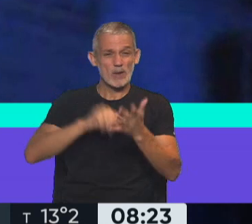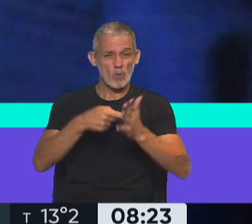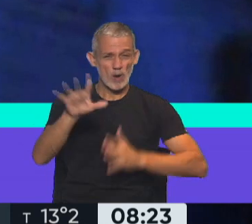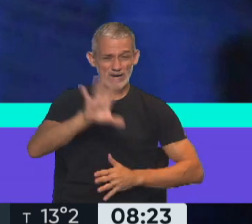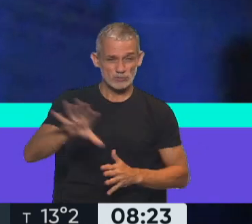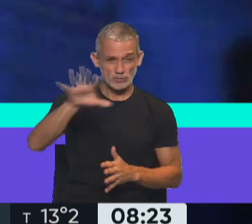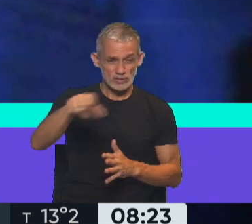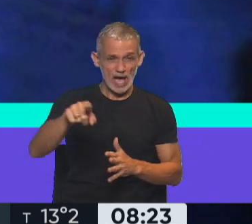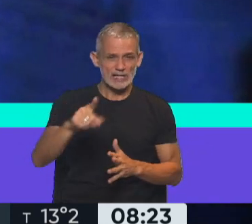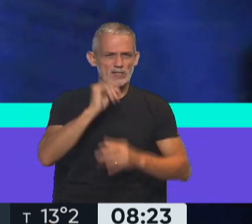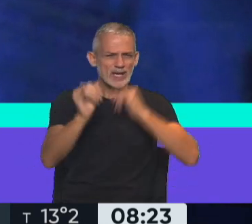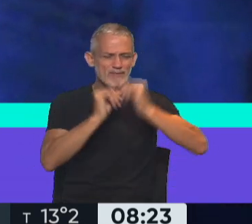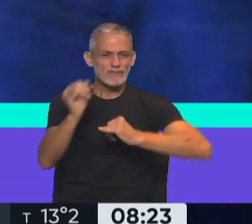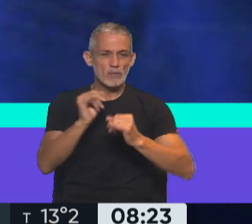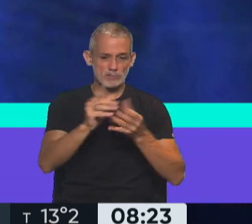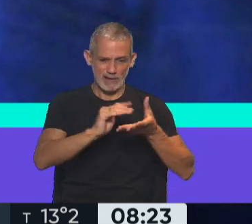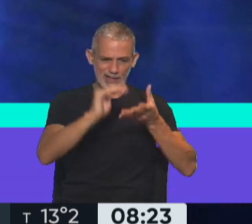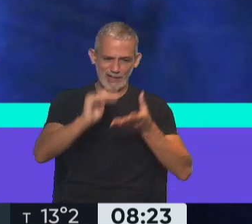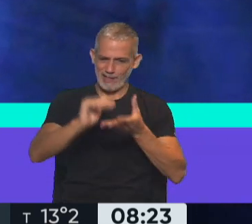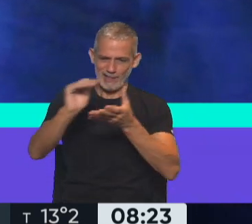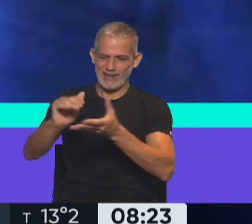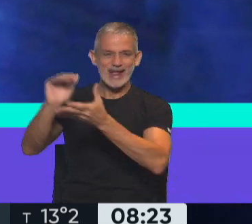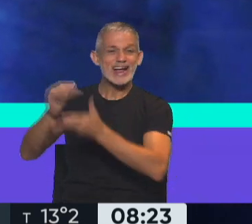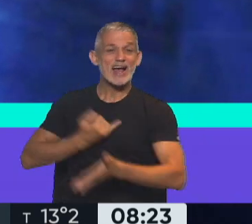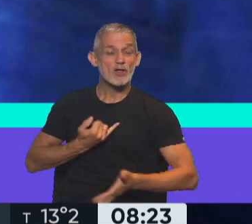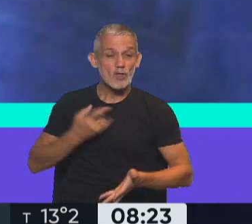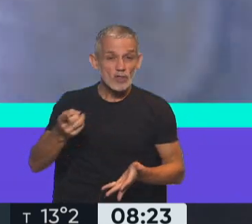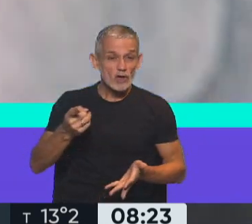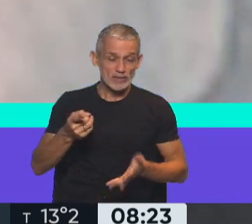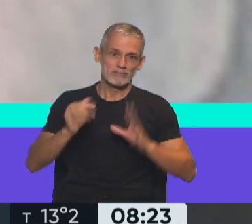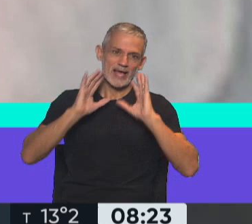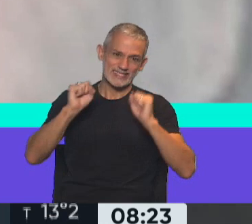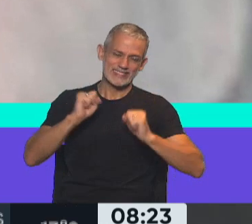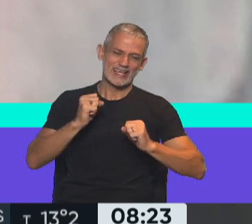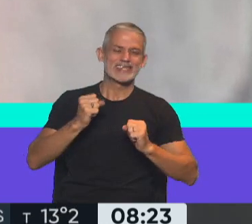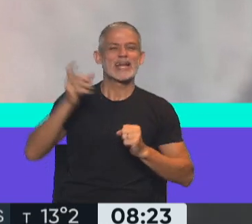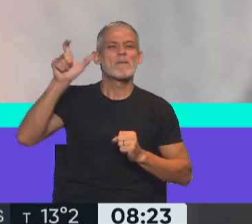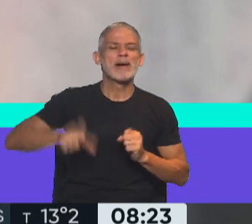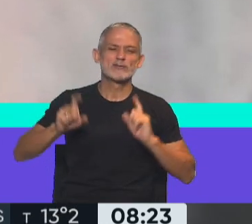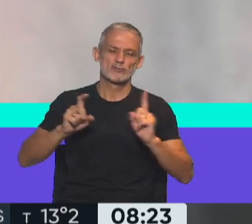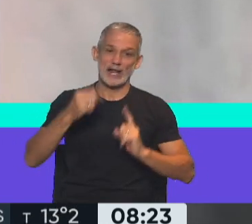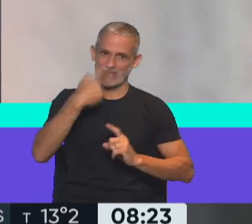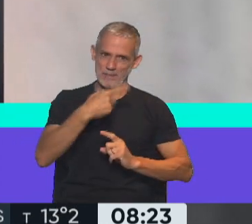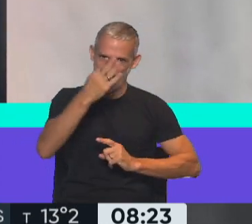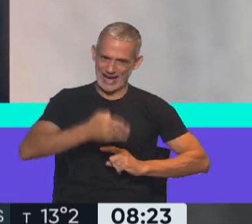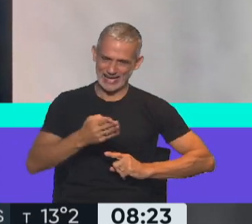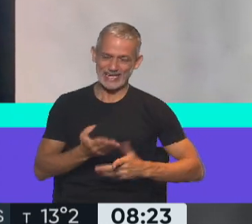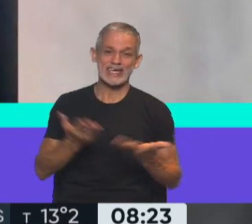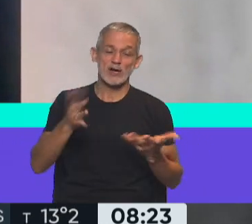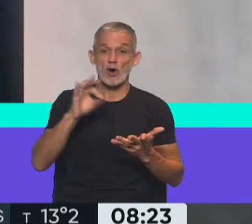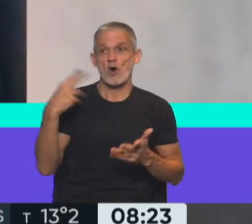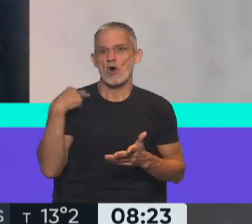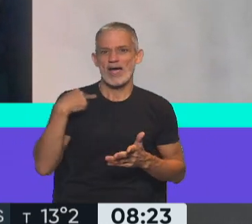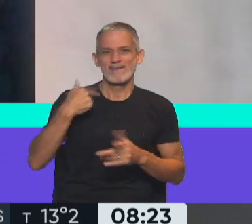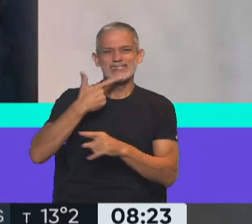aparentemente la información termina llegando directamente a la secretaria personal de Macri o a los jefes